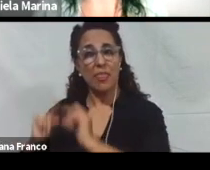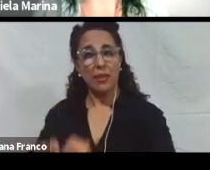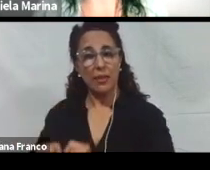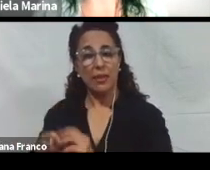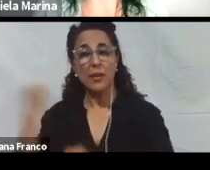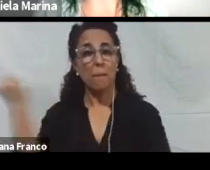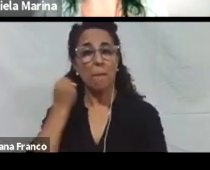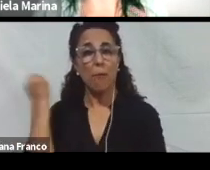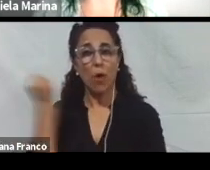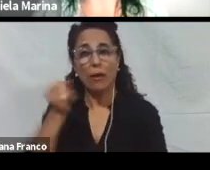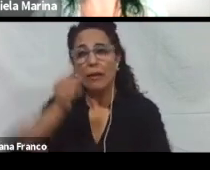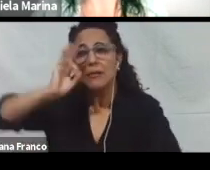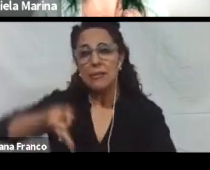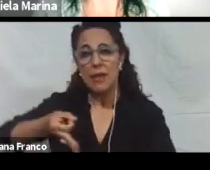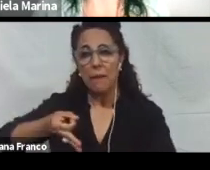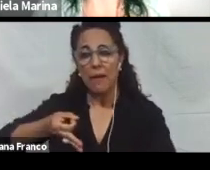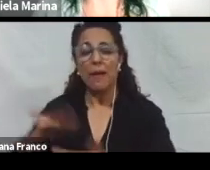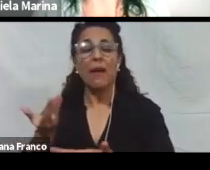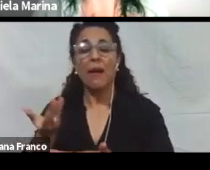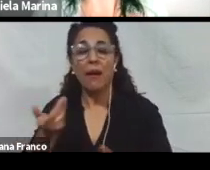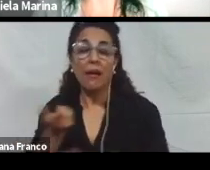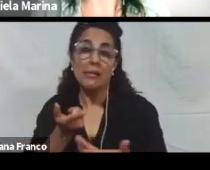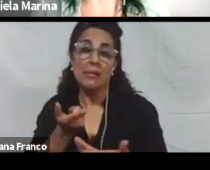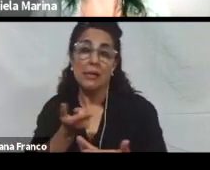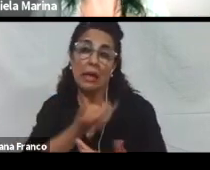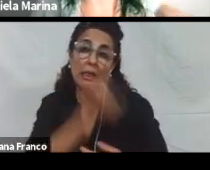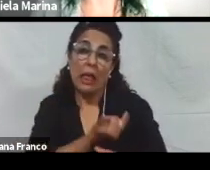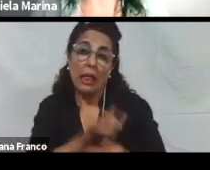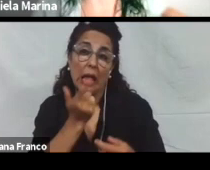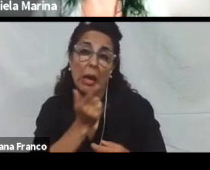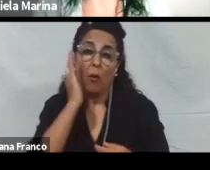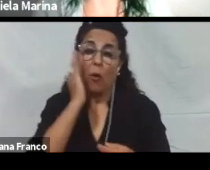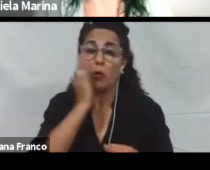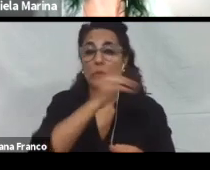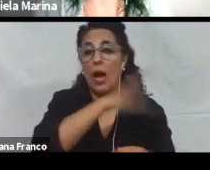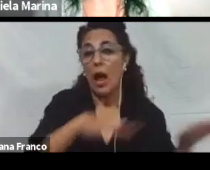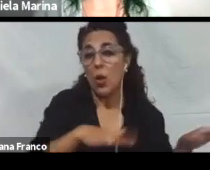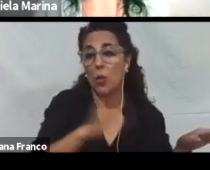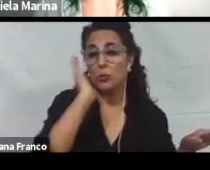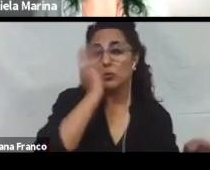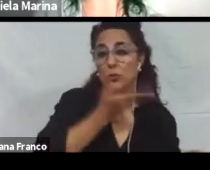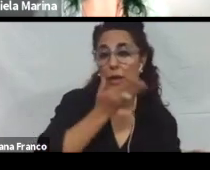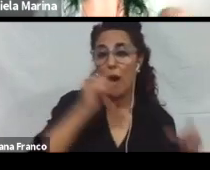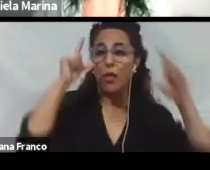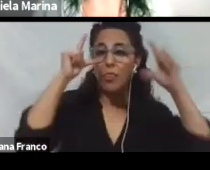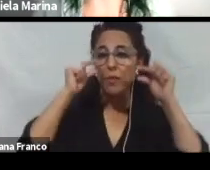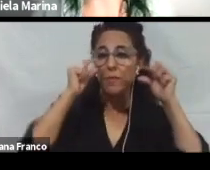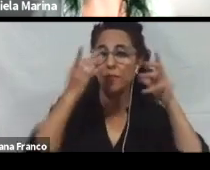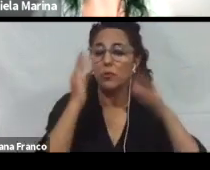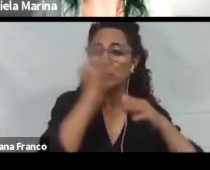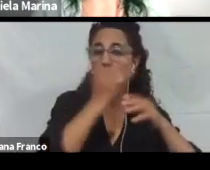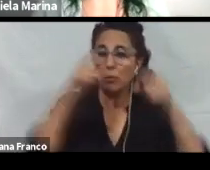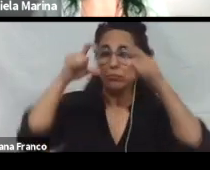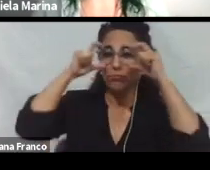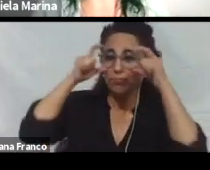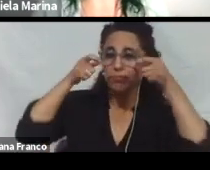saber que si tenemos un estudiante que es usuario de lector de pantalla, debemos brindarle la documentación de manera accesible.